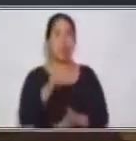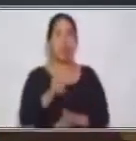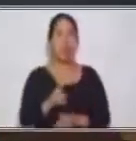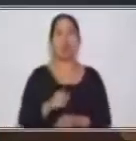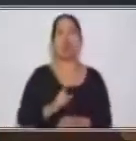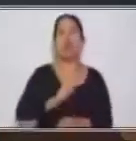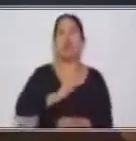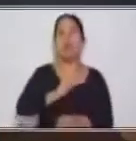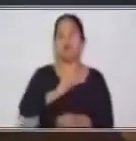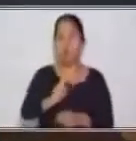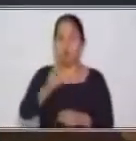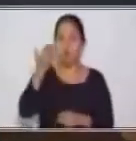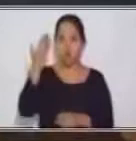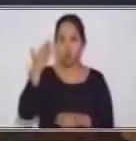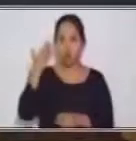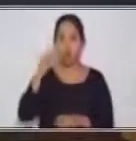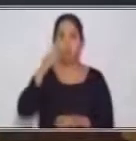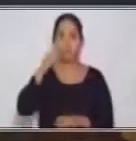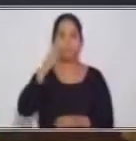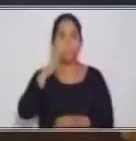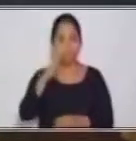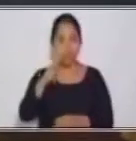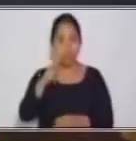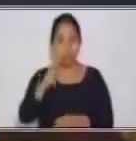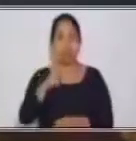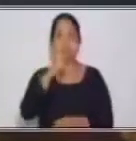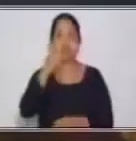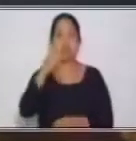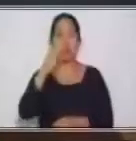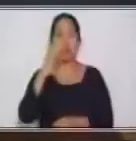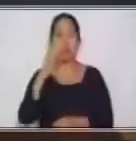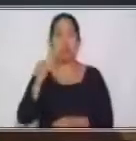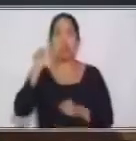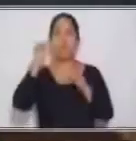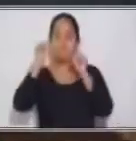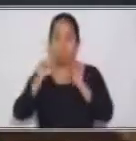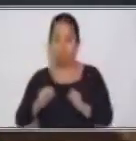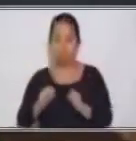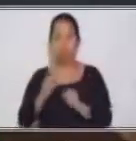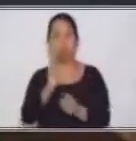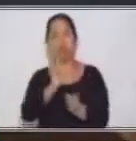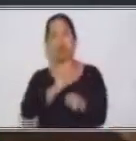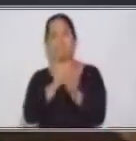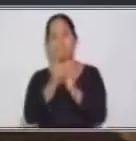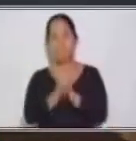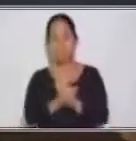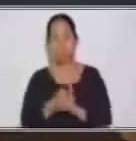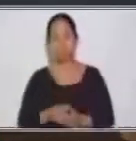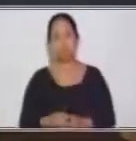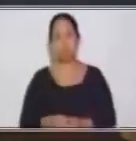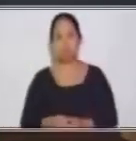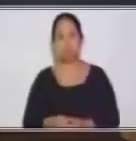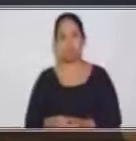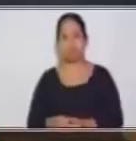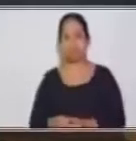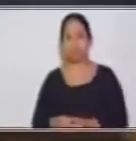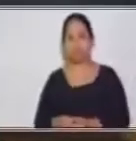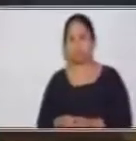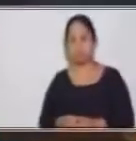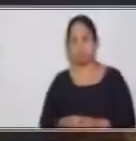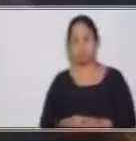y el haber pueden ser verbos en forma y en voz pasiva para volverla a transformar activa.